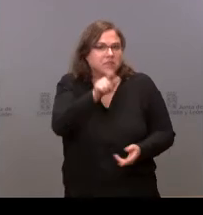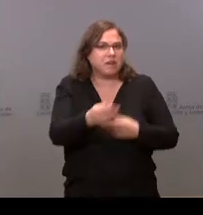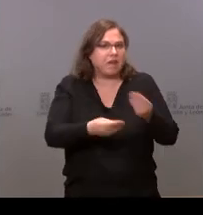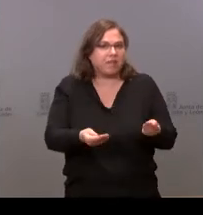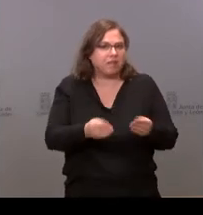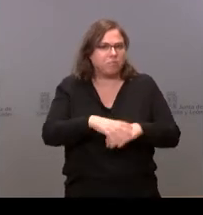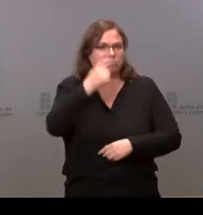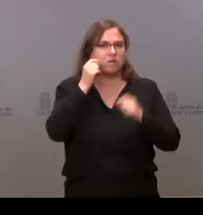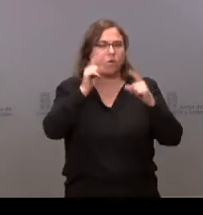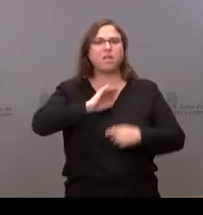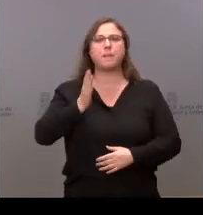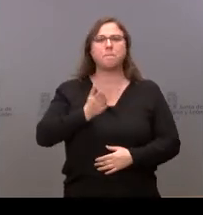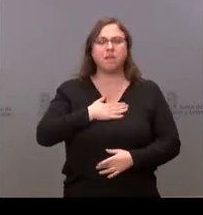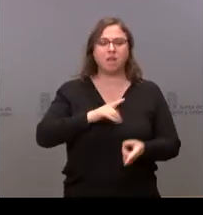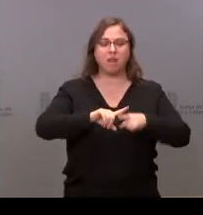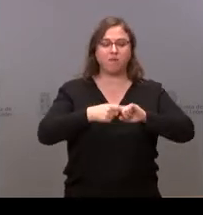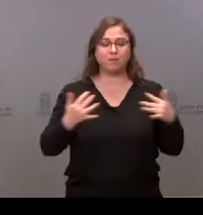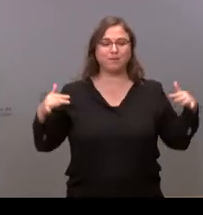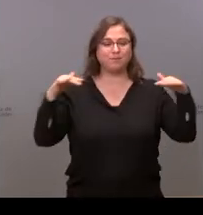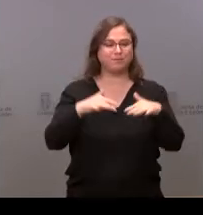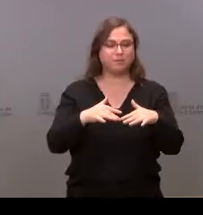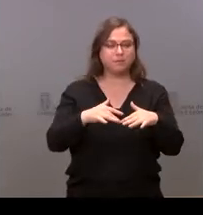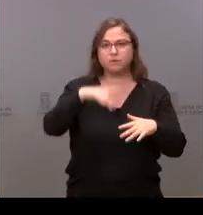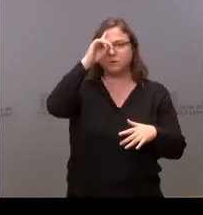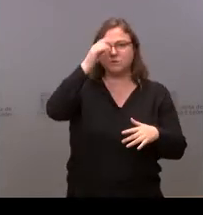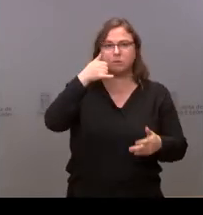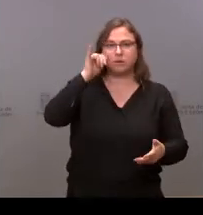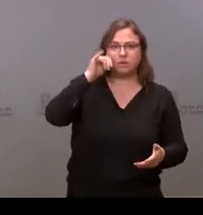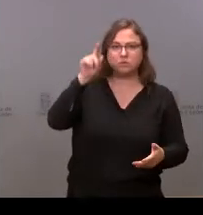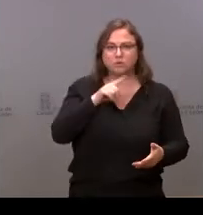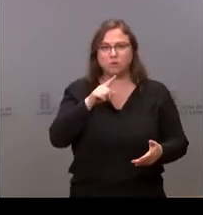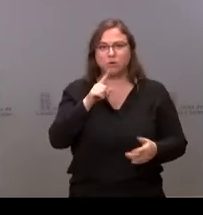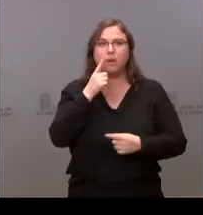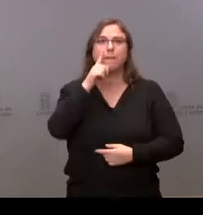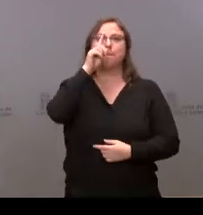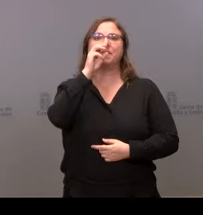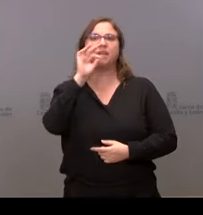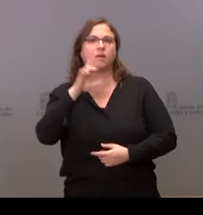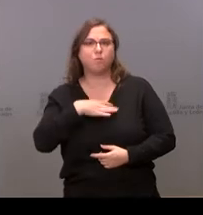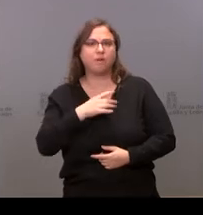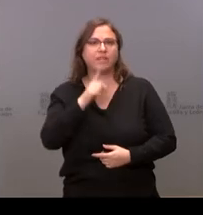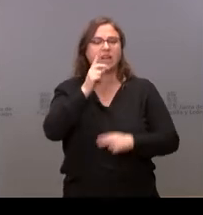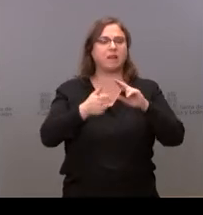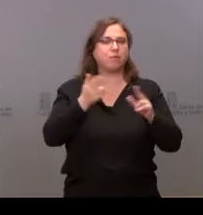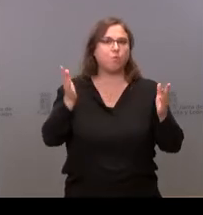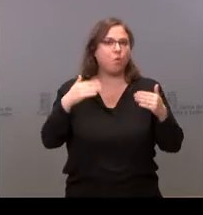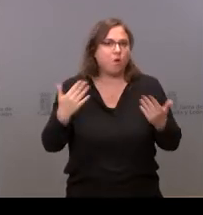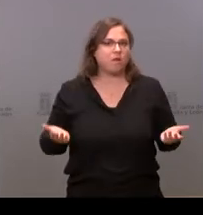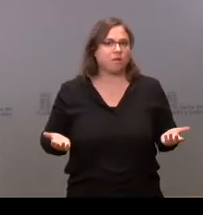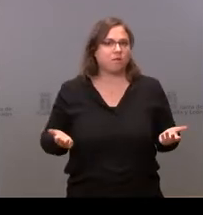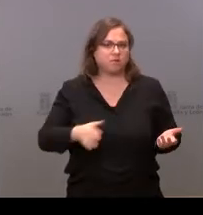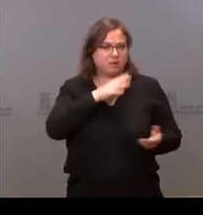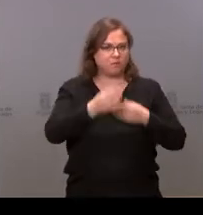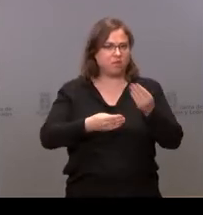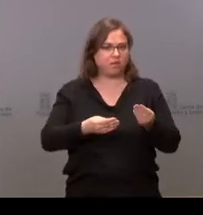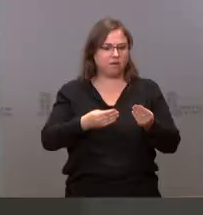conocer el riesgo que sufren sin poder acceder a una PCR sin tener test de antígenos ¿qué va a pasar de aquí a una semana? ¿qué van a